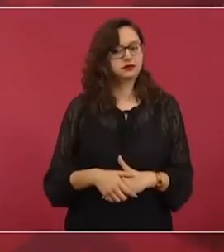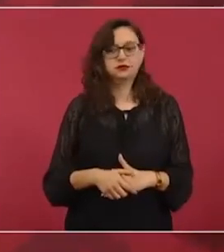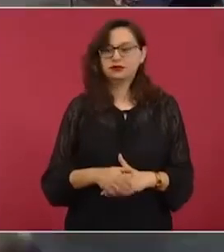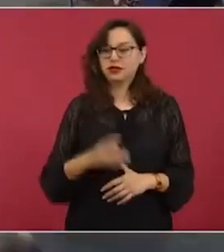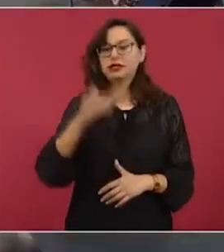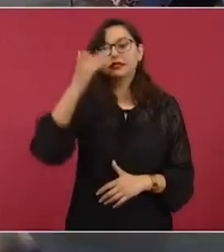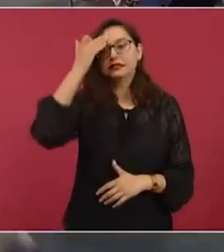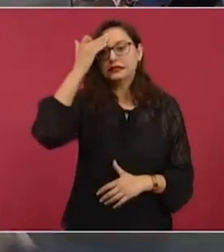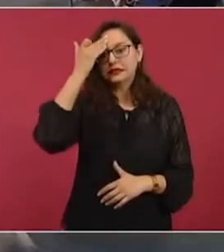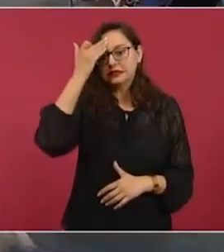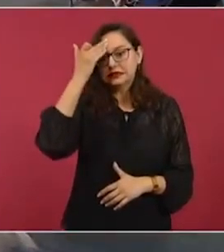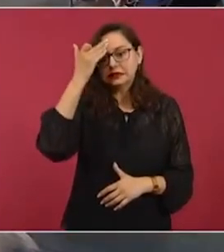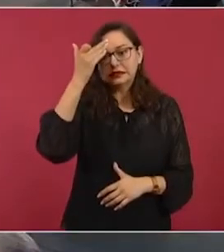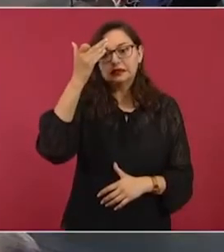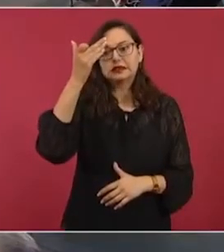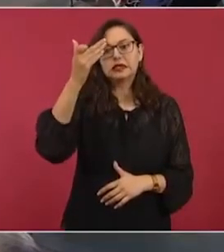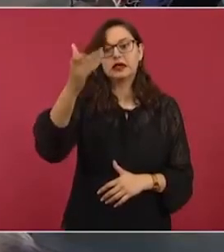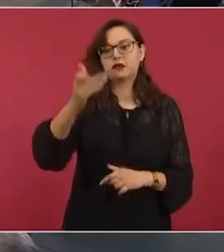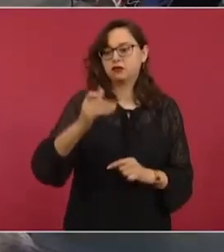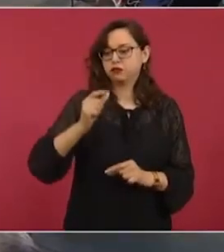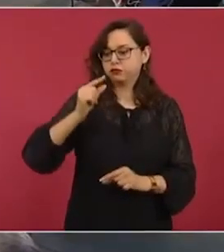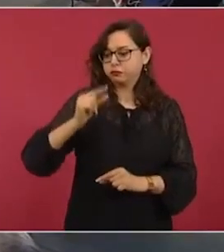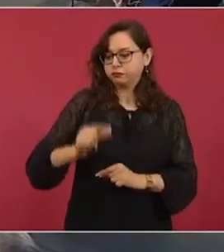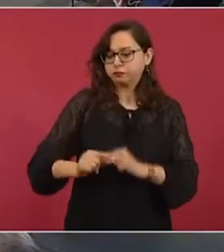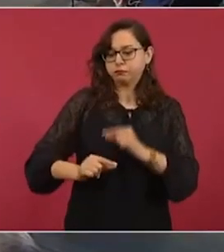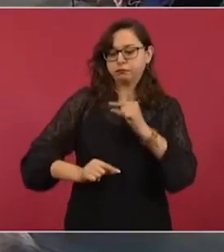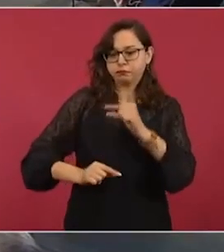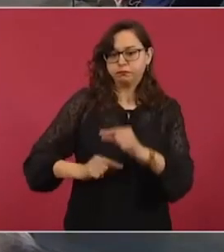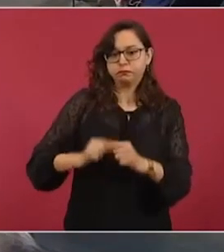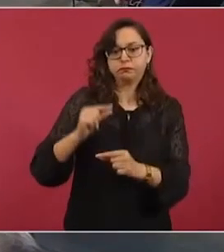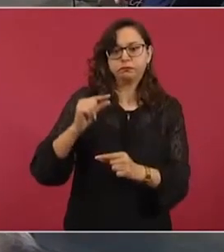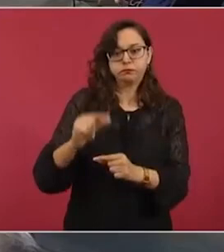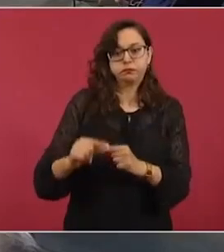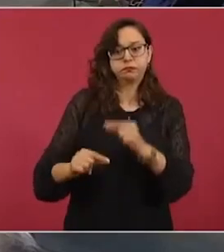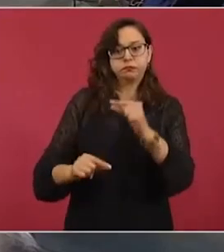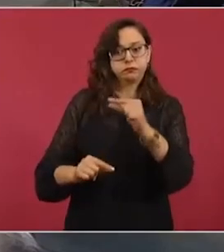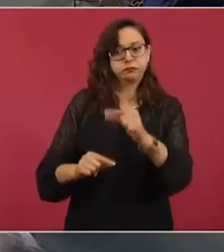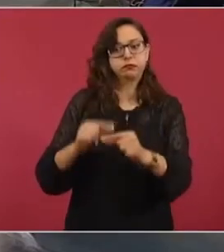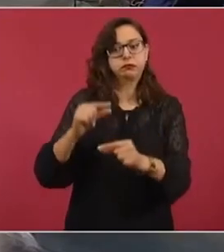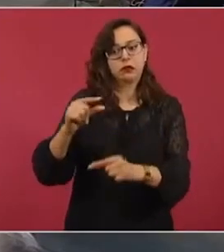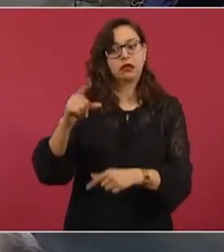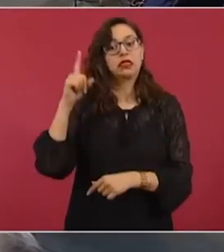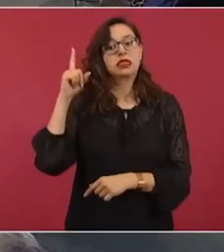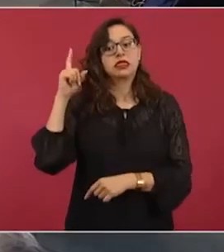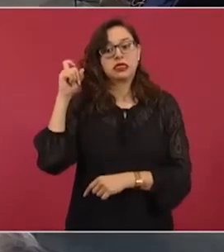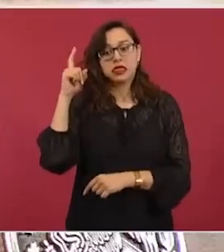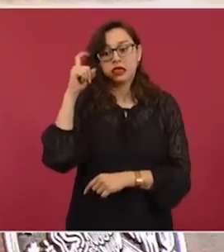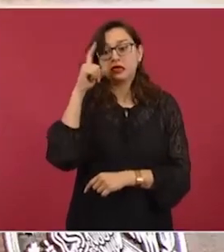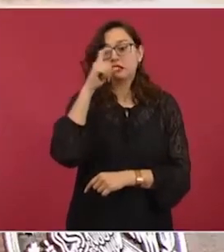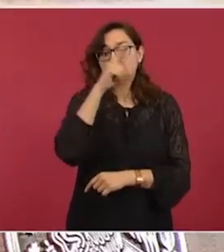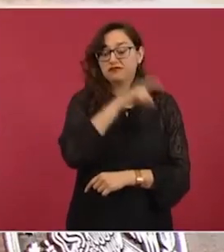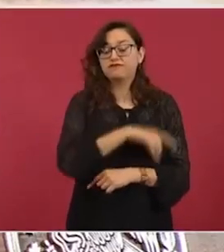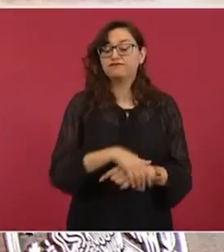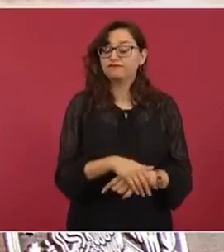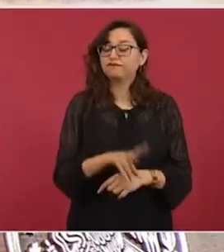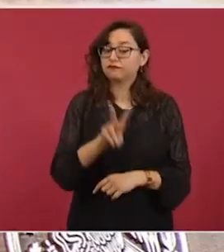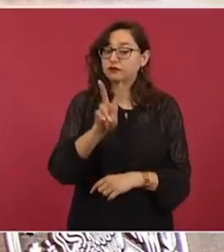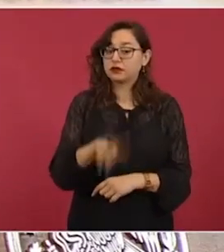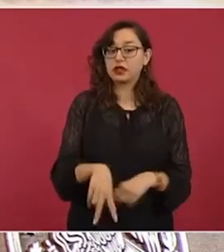sobre todo enfrentar el problema de los homicidios.